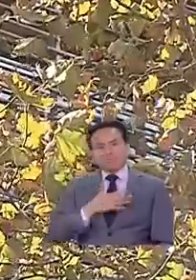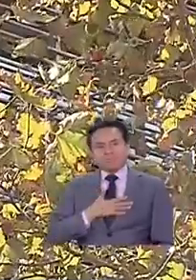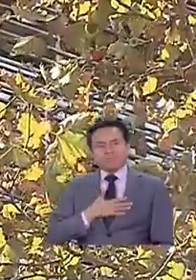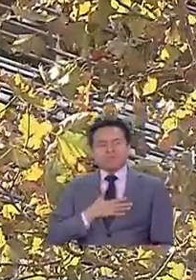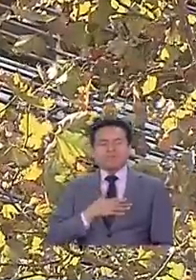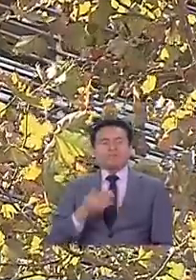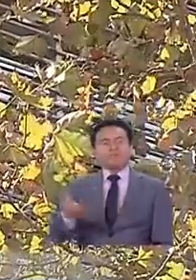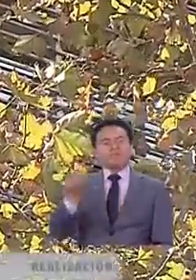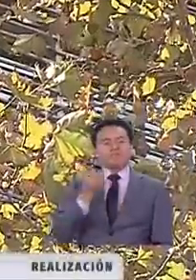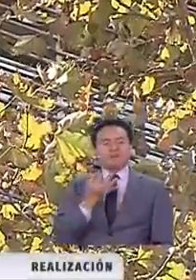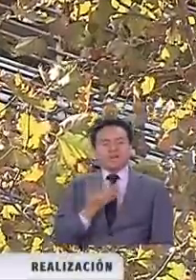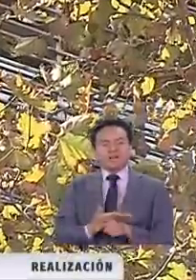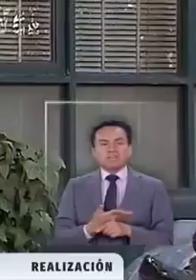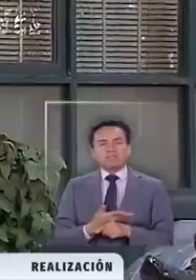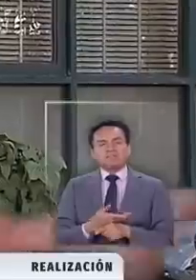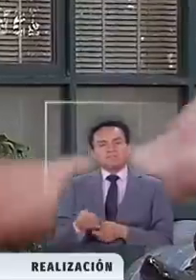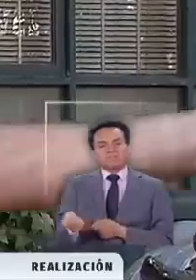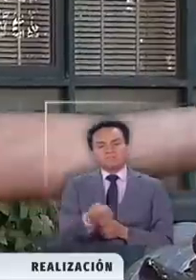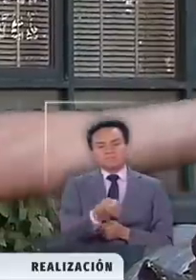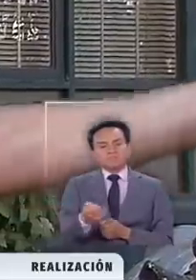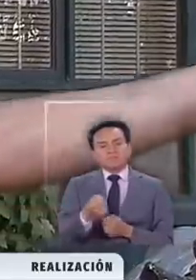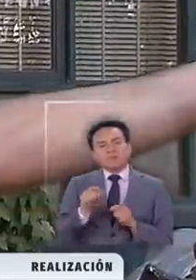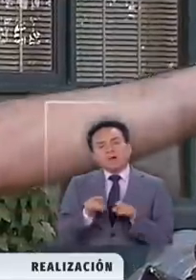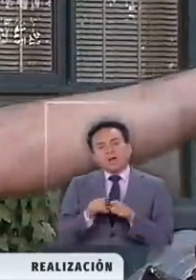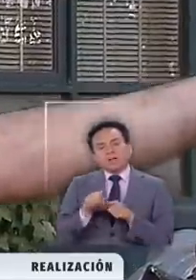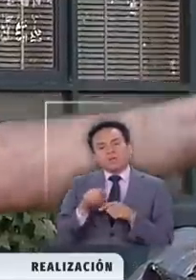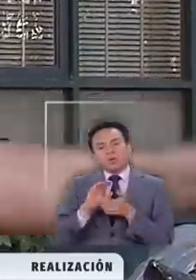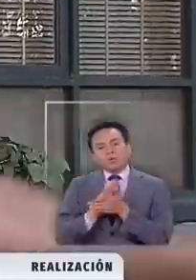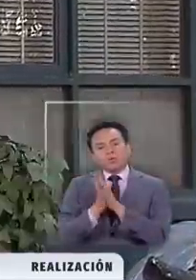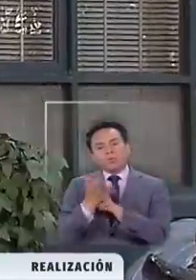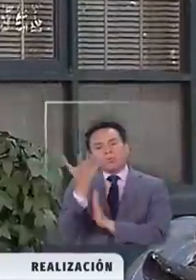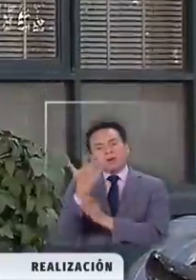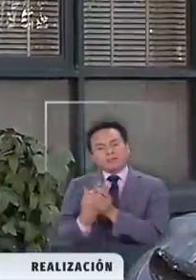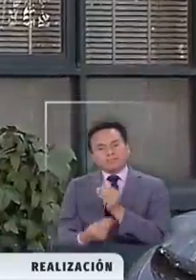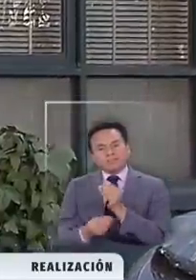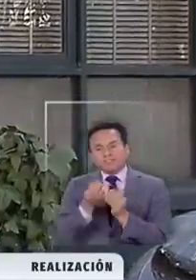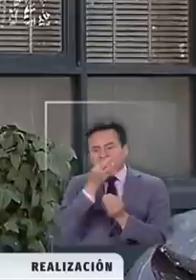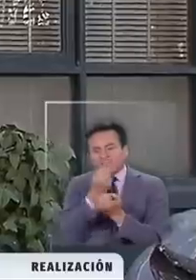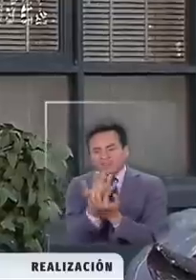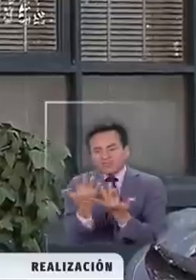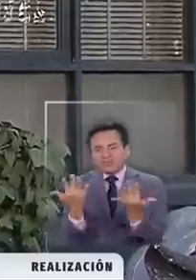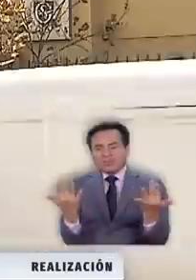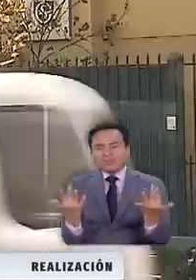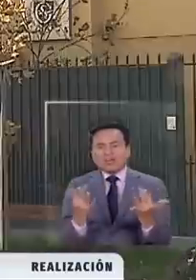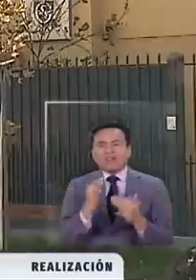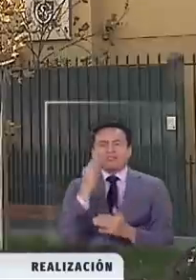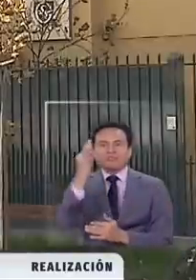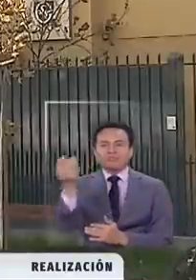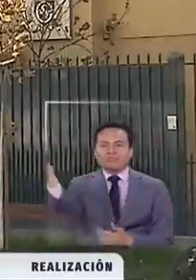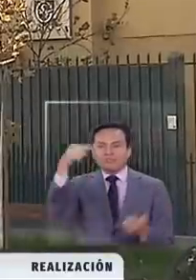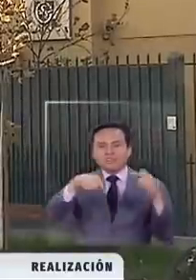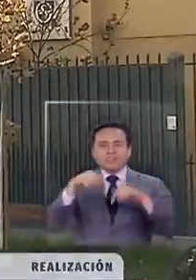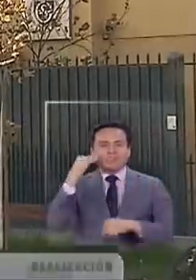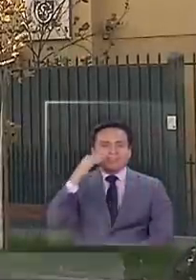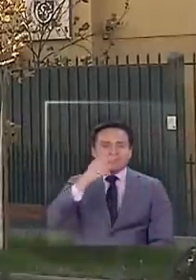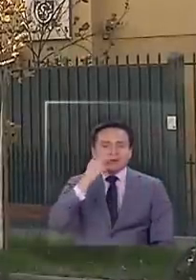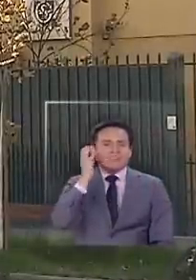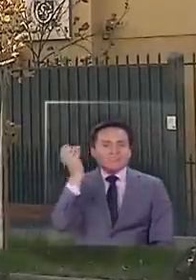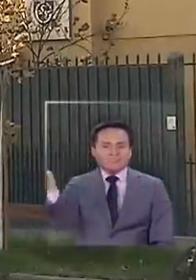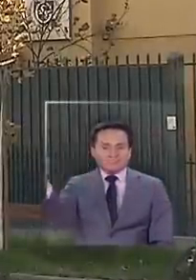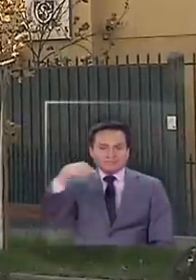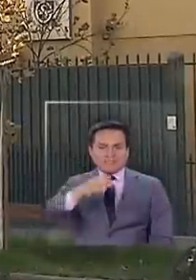Nos dice, mientras sigue regando, como esperando que todo pase y el verdor vuelva a recibir algún día a las niñas y niños.